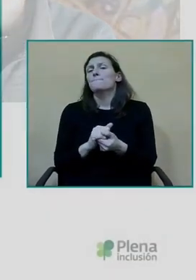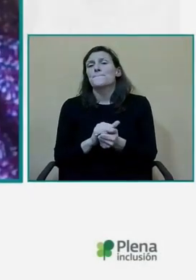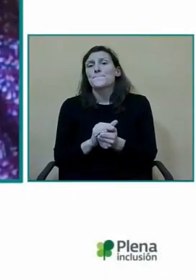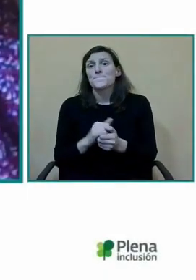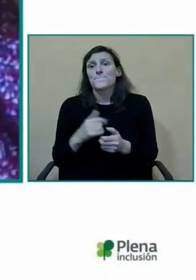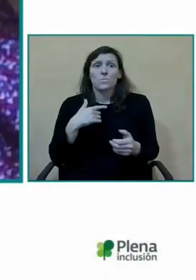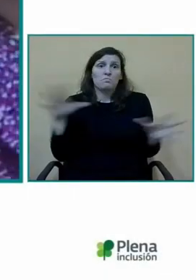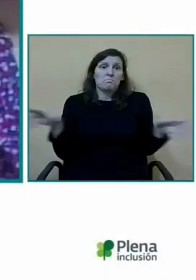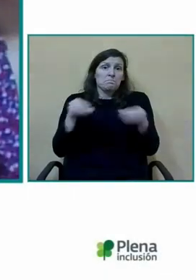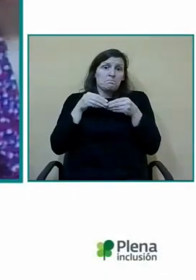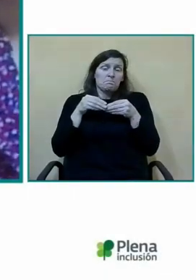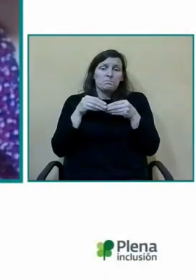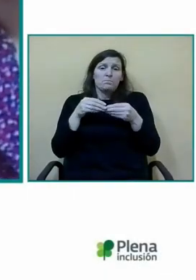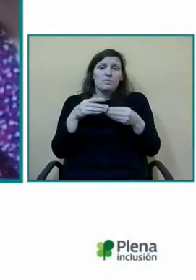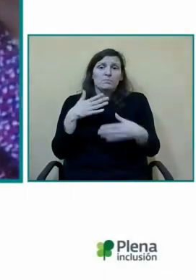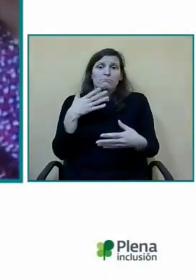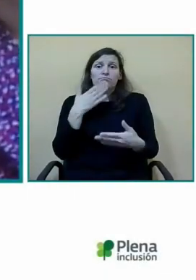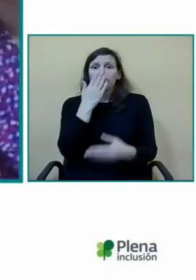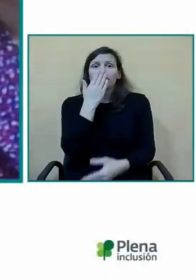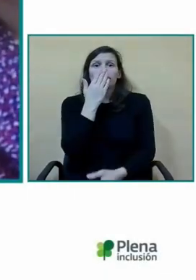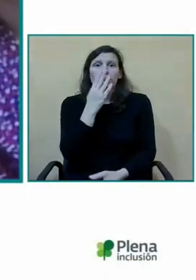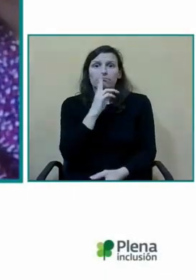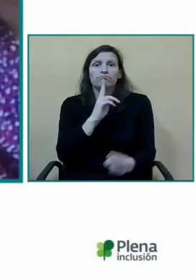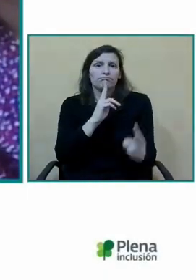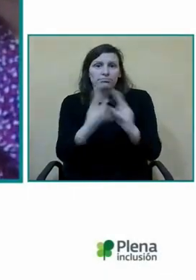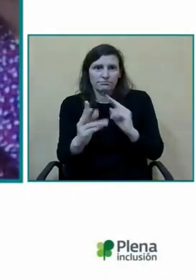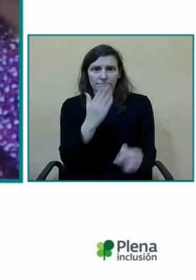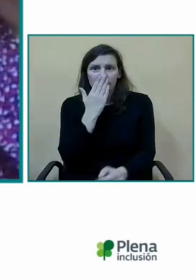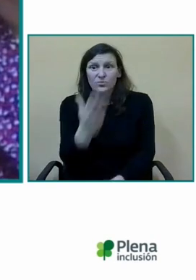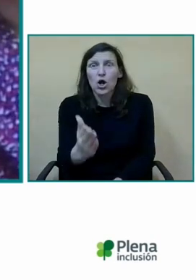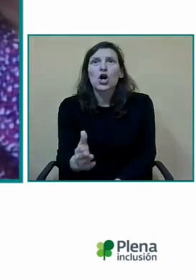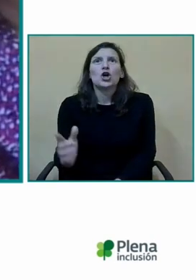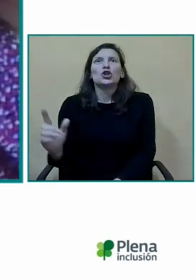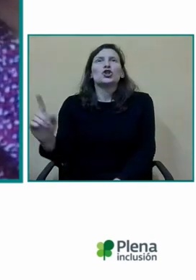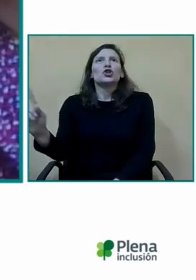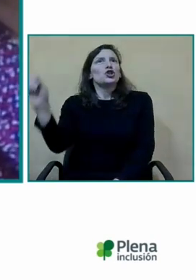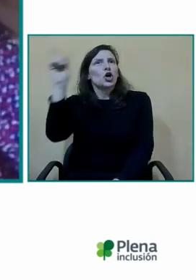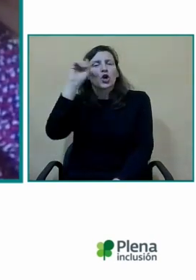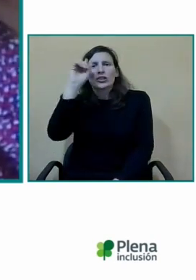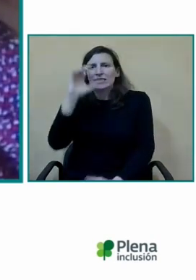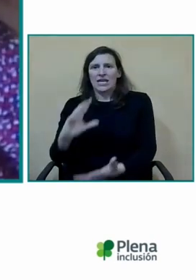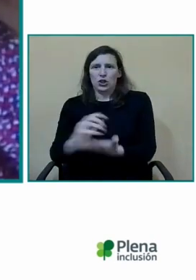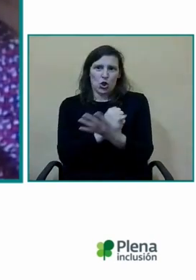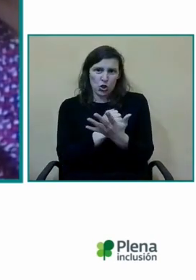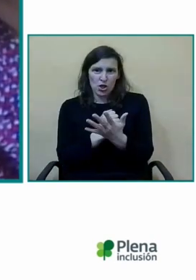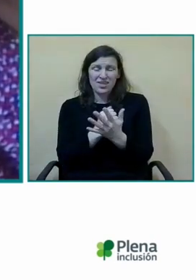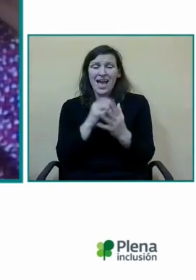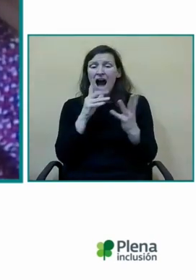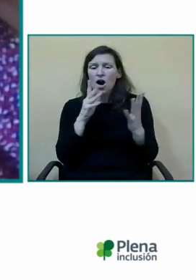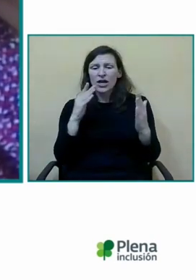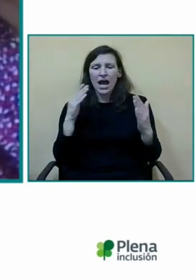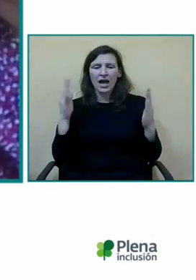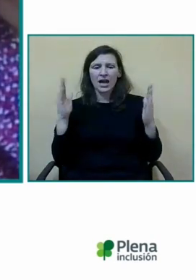yo respondo con sinceridad siempre la vida porque creo que no hay que saberlo todo en este caso creo que estamos en ese